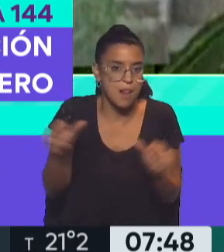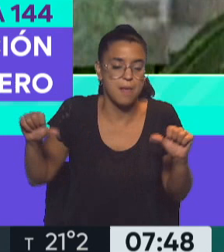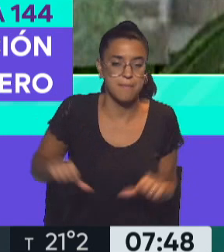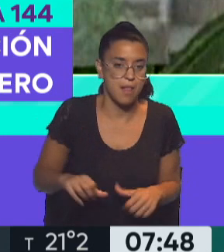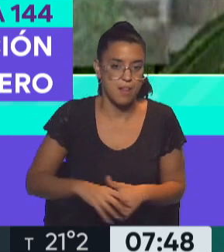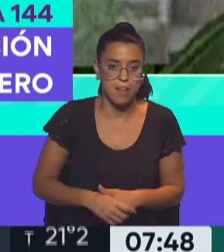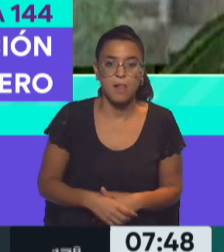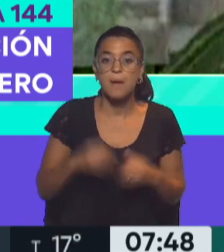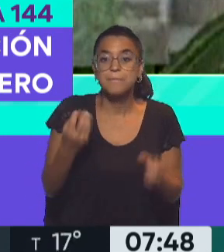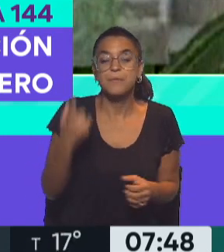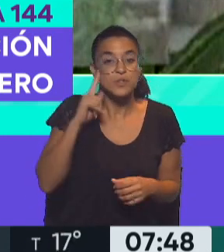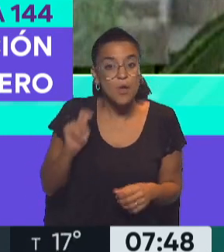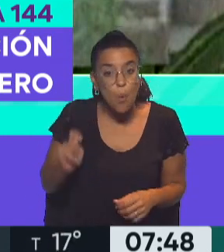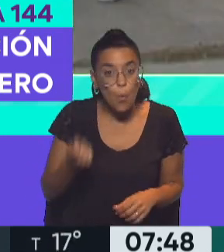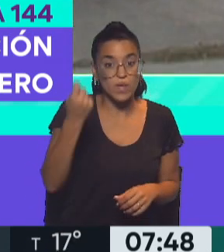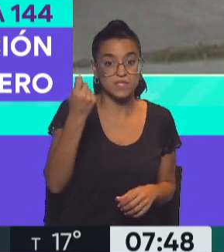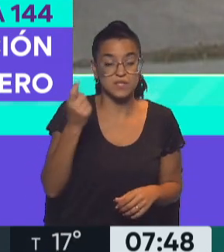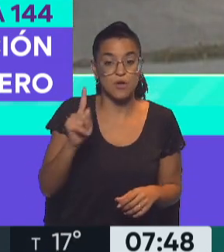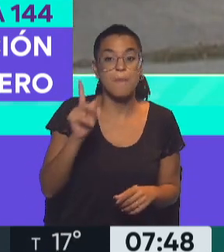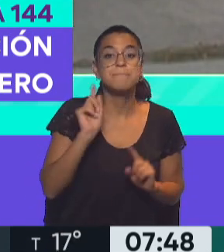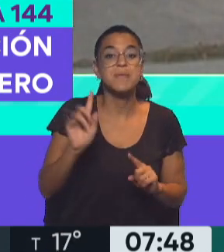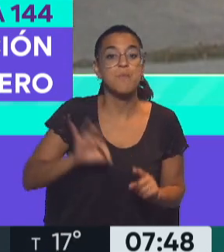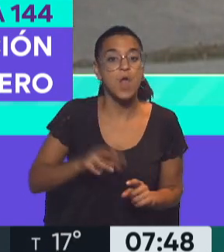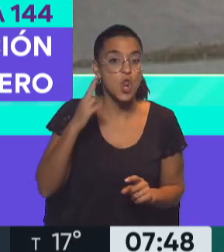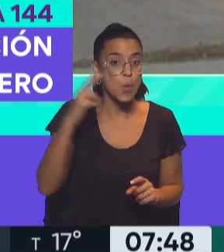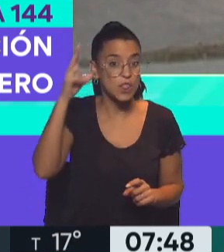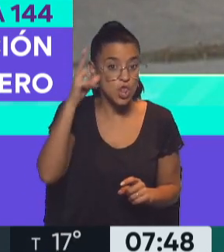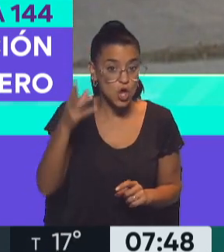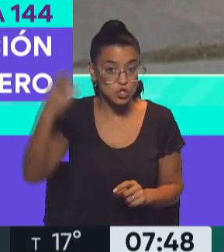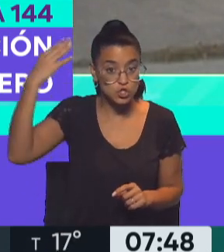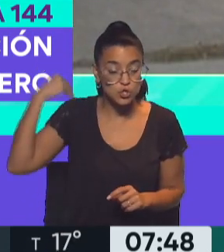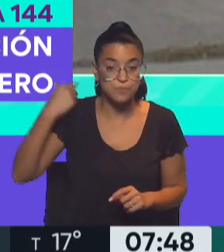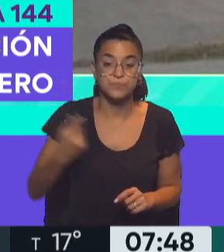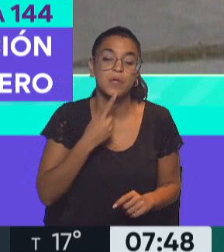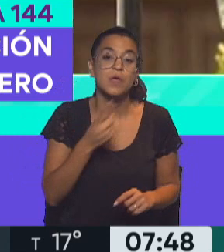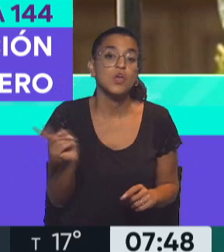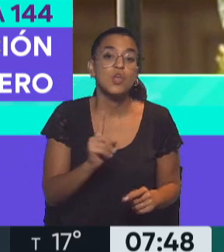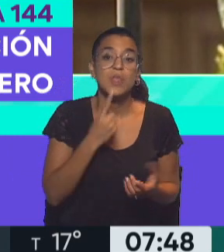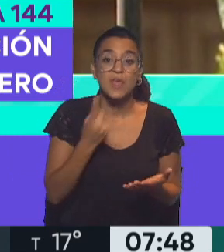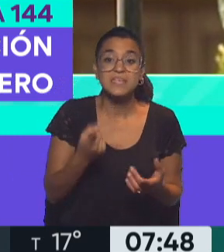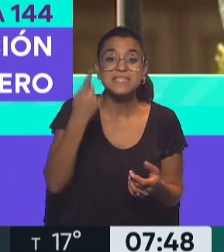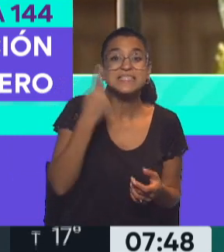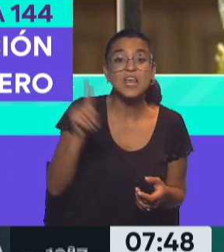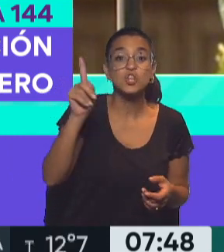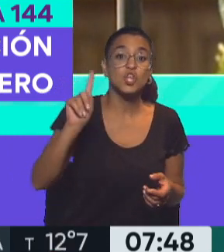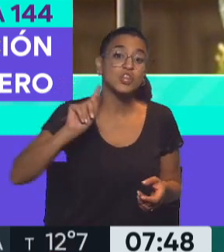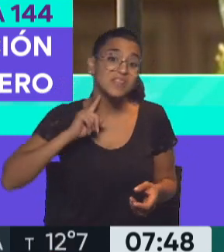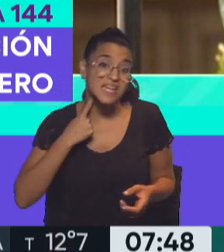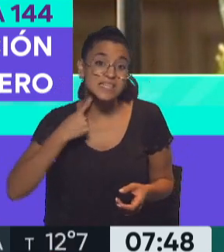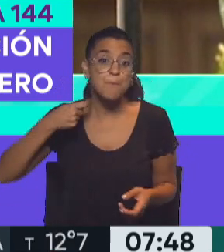en el juicio que tuvo en el año 98, no consideraron que 113 puñaladas